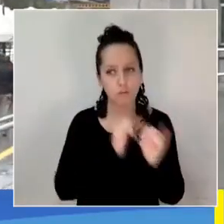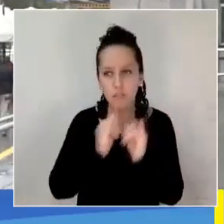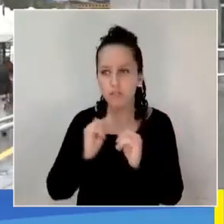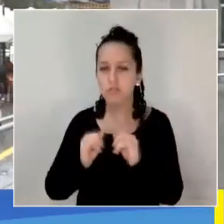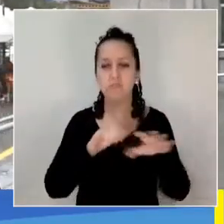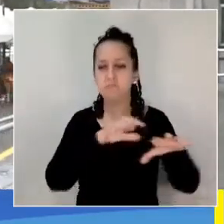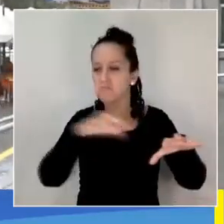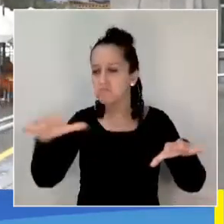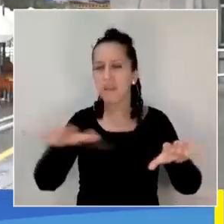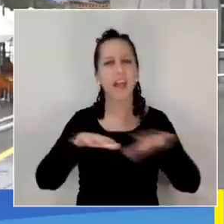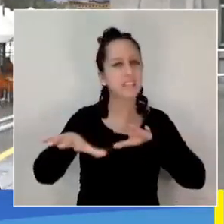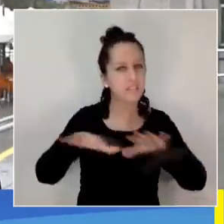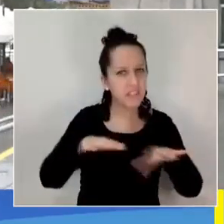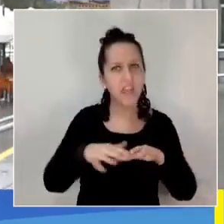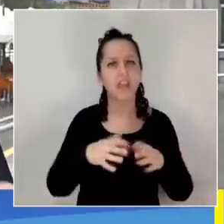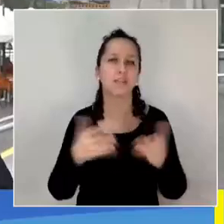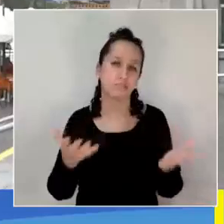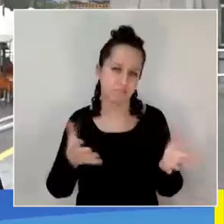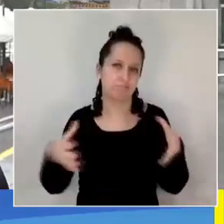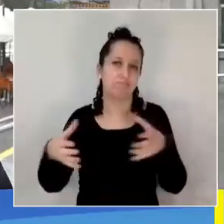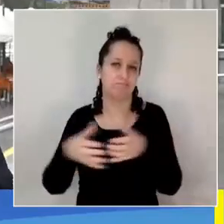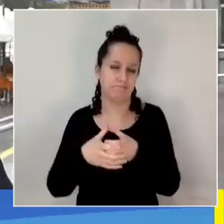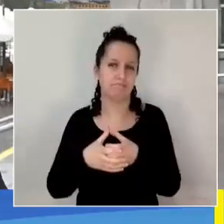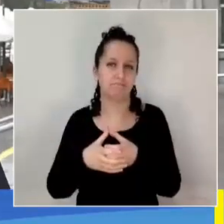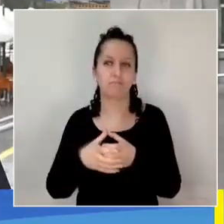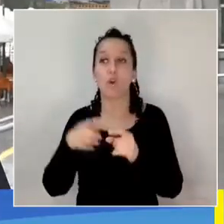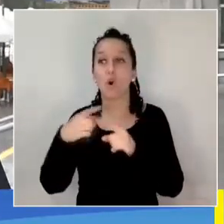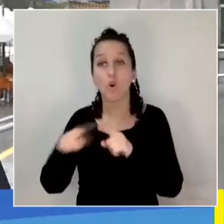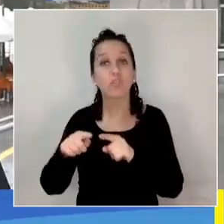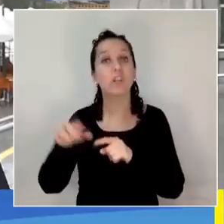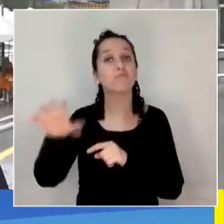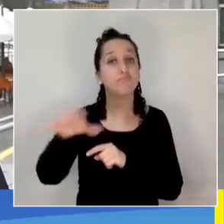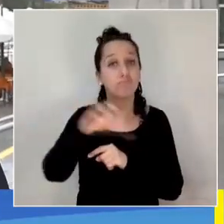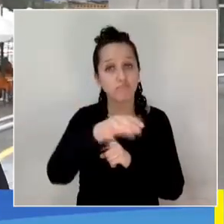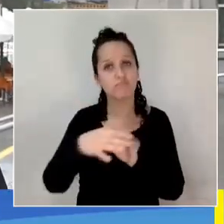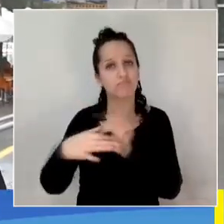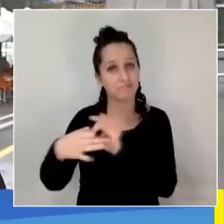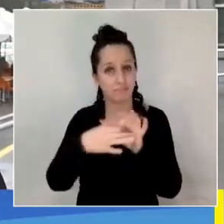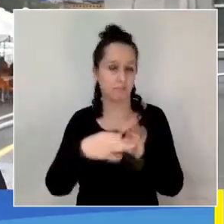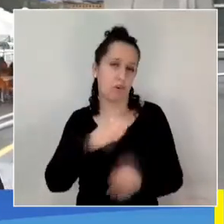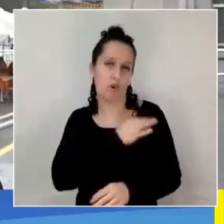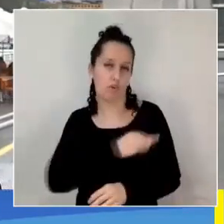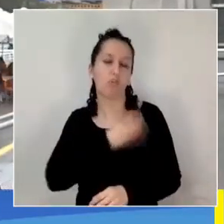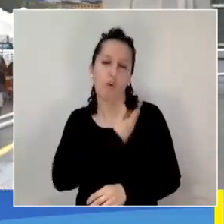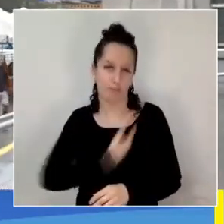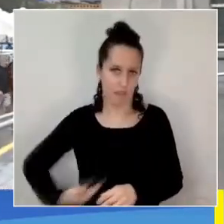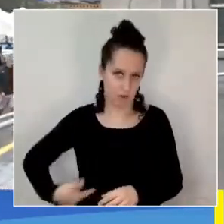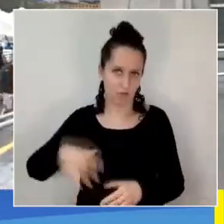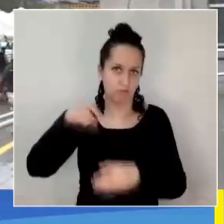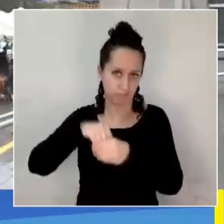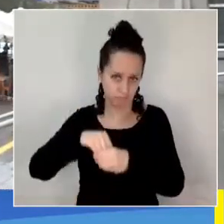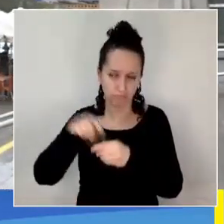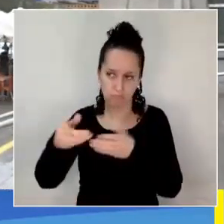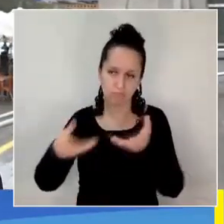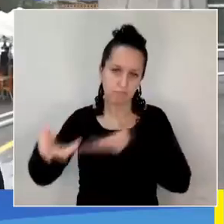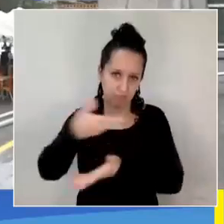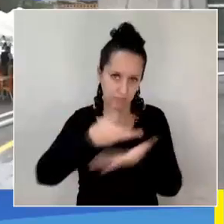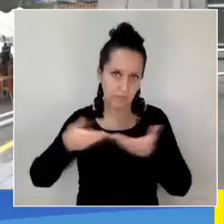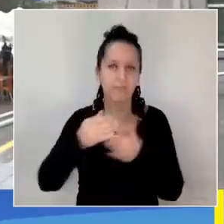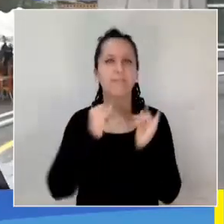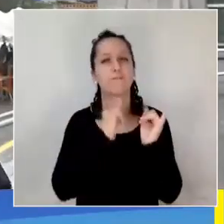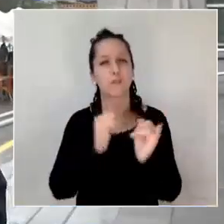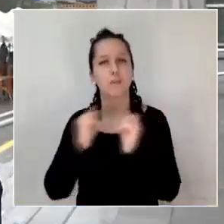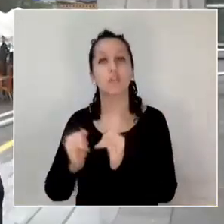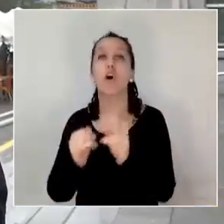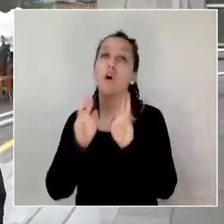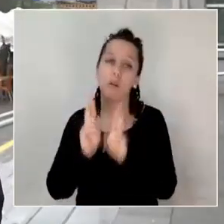distintas actividades también, en conjunto con otras unidades del gobierno, para poder entregar toda esta información y evitar